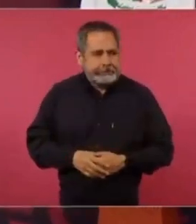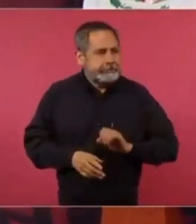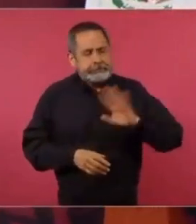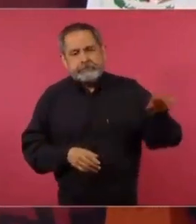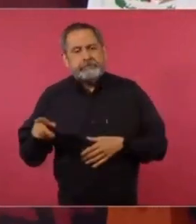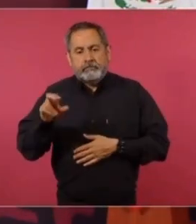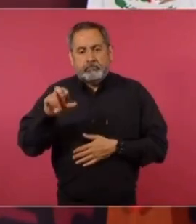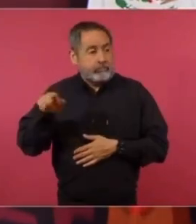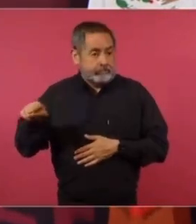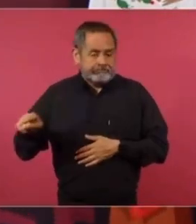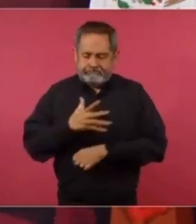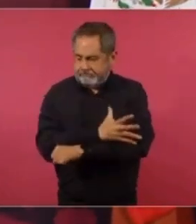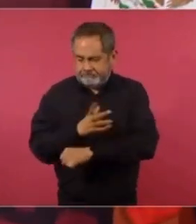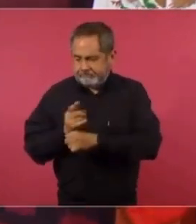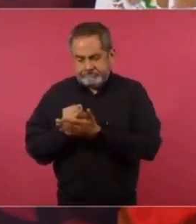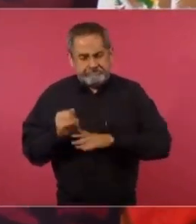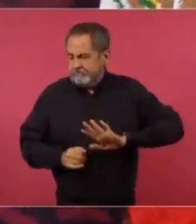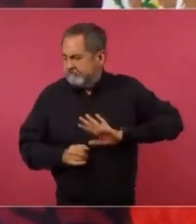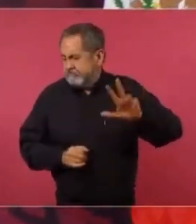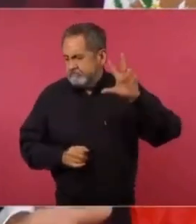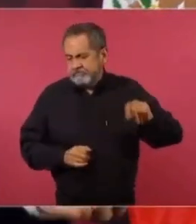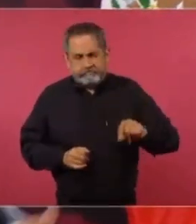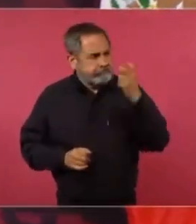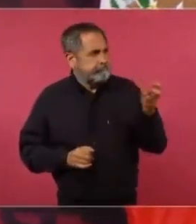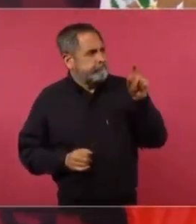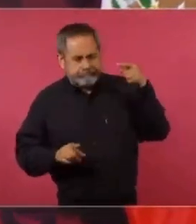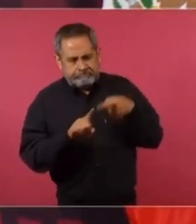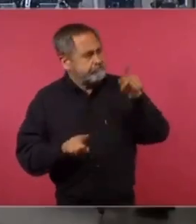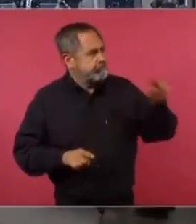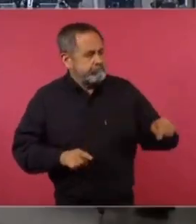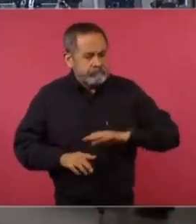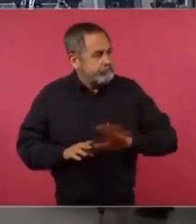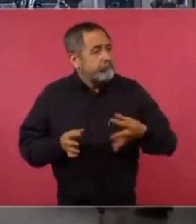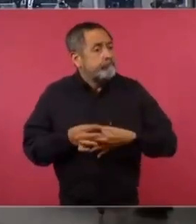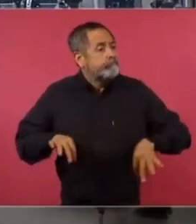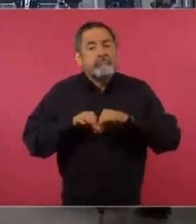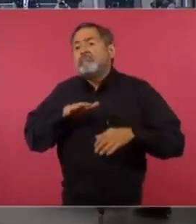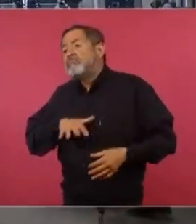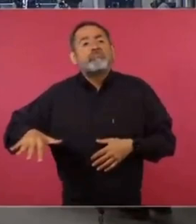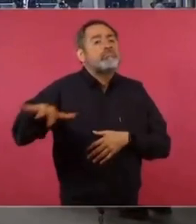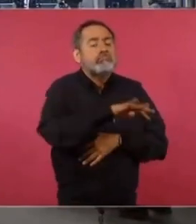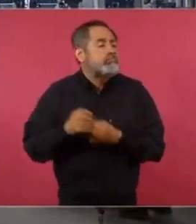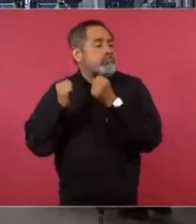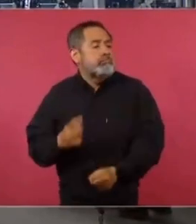Rosicela, pasamos a la mujer de principios, pues no se trata de eso. Se trata de que